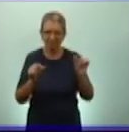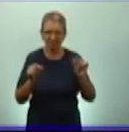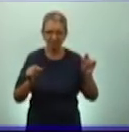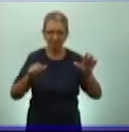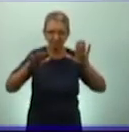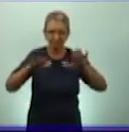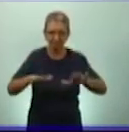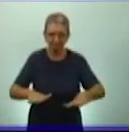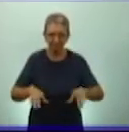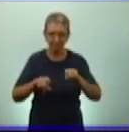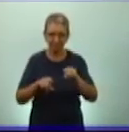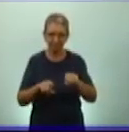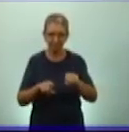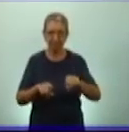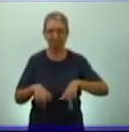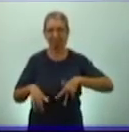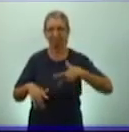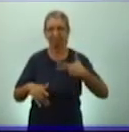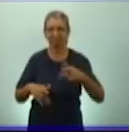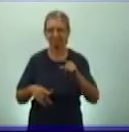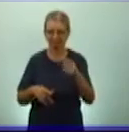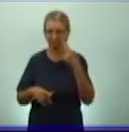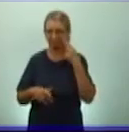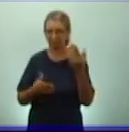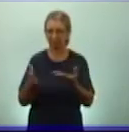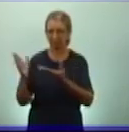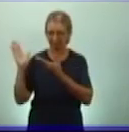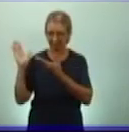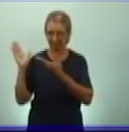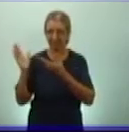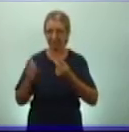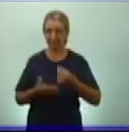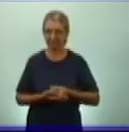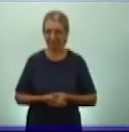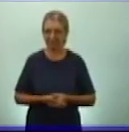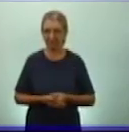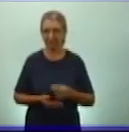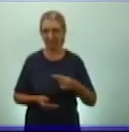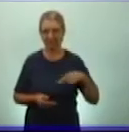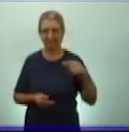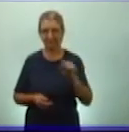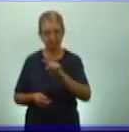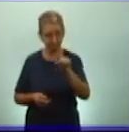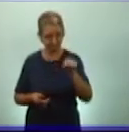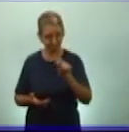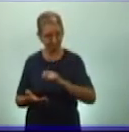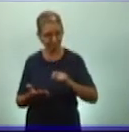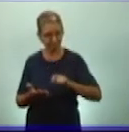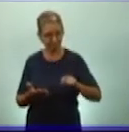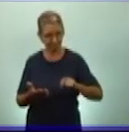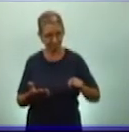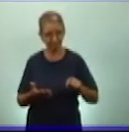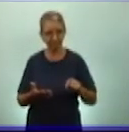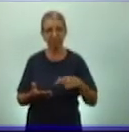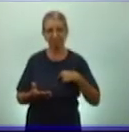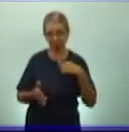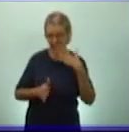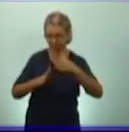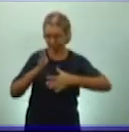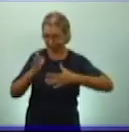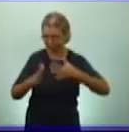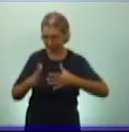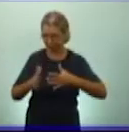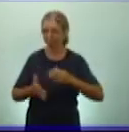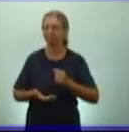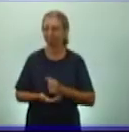civilización. Les pido que presten atención para que mediante el video que transitando, usted vaya tomando alguna nota de cuáles son esos recursos naturales